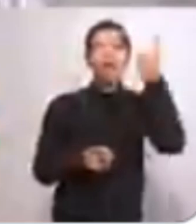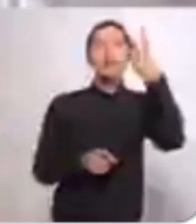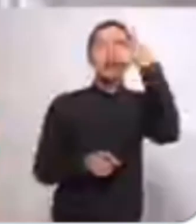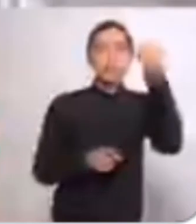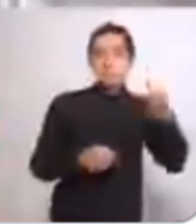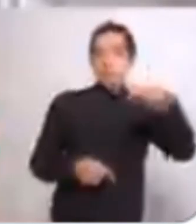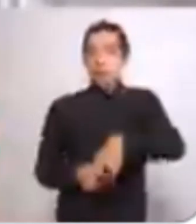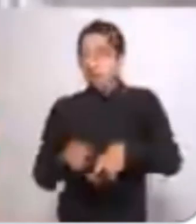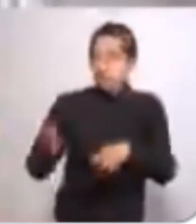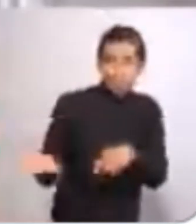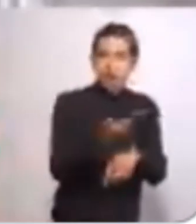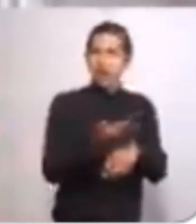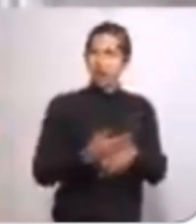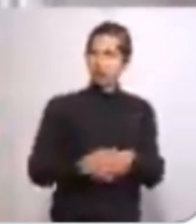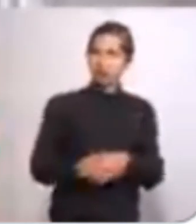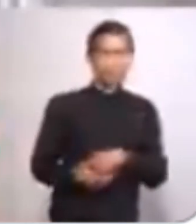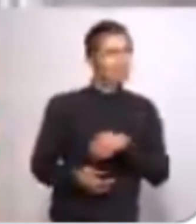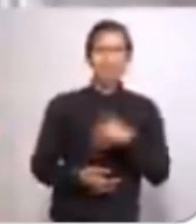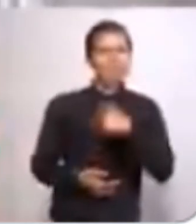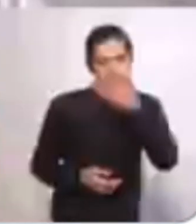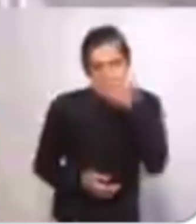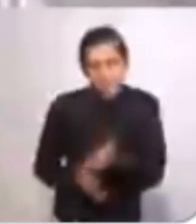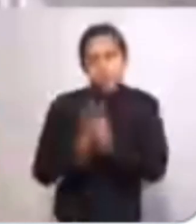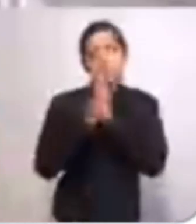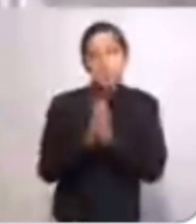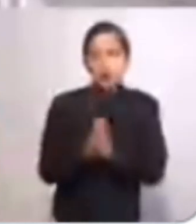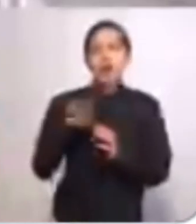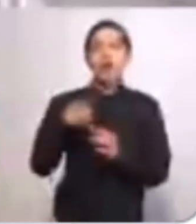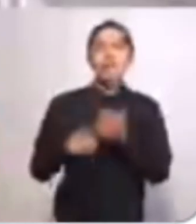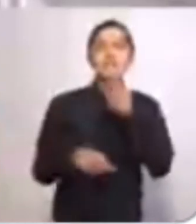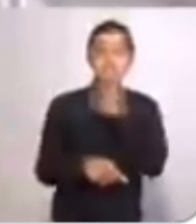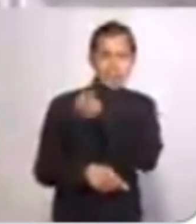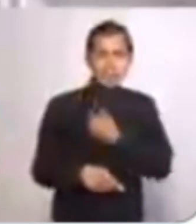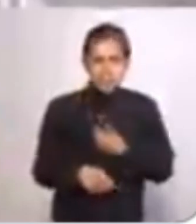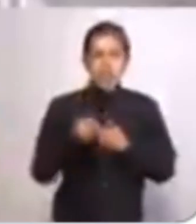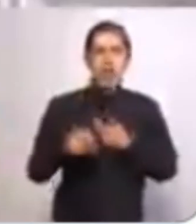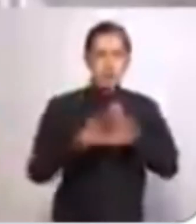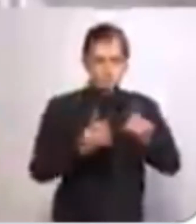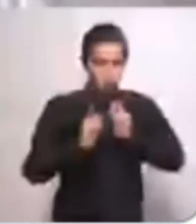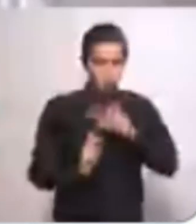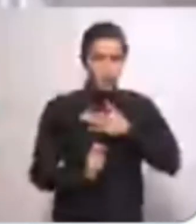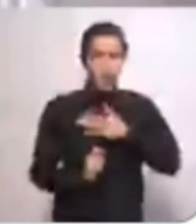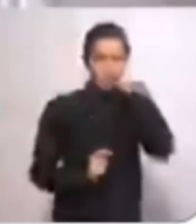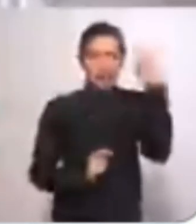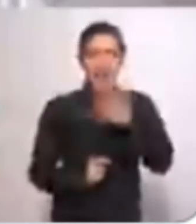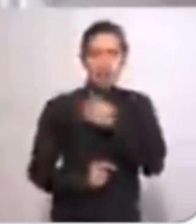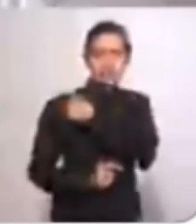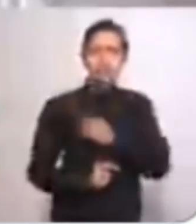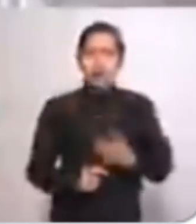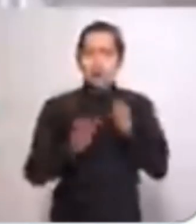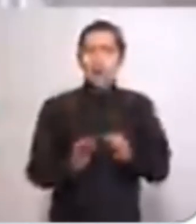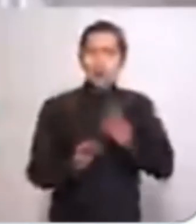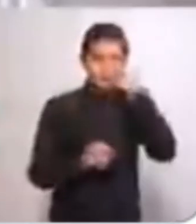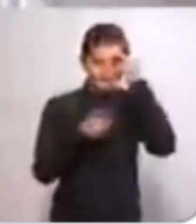Donald Trump. Le pido, presidente, que se asuma como jefe de Estado y recuerde que México y los mexicanos